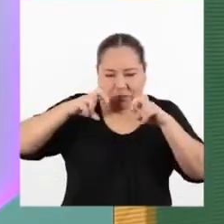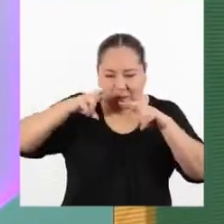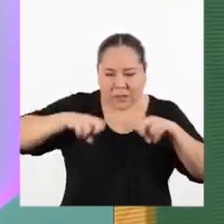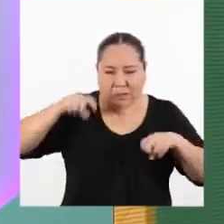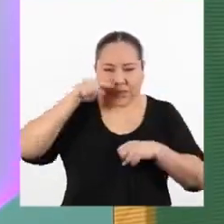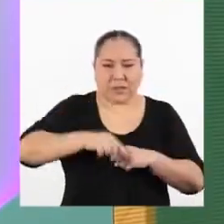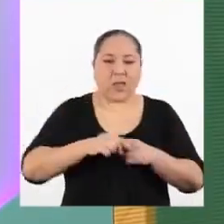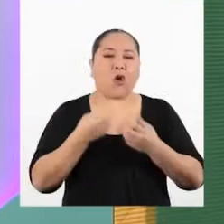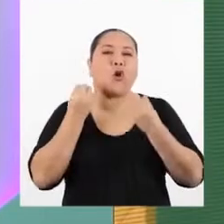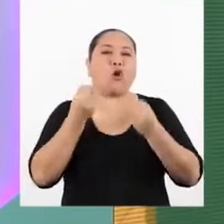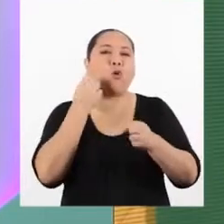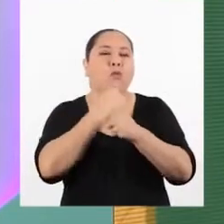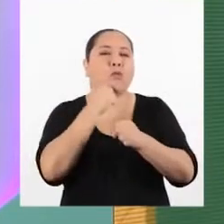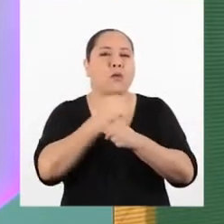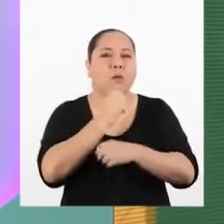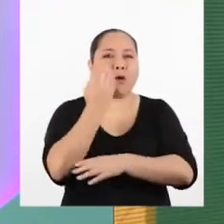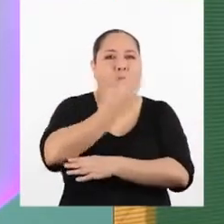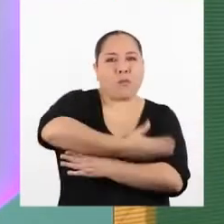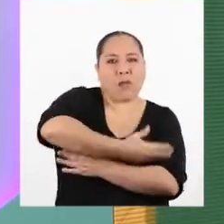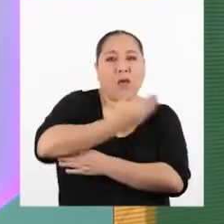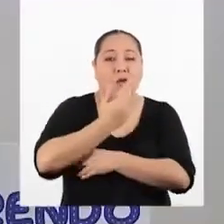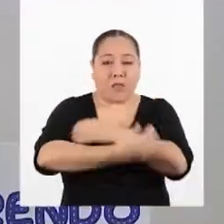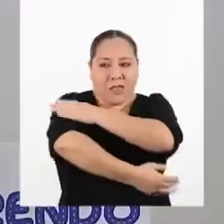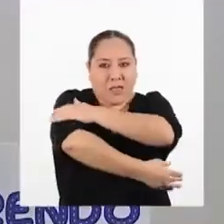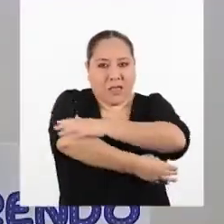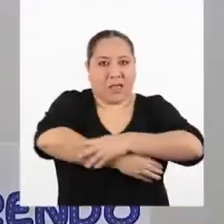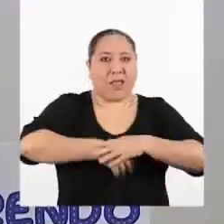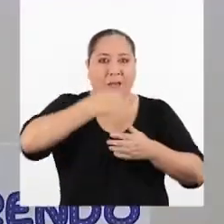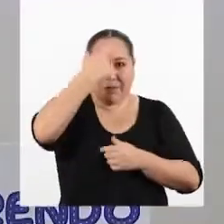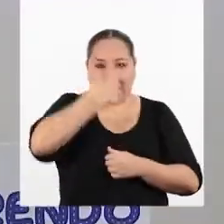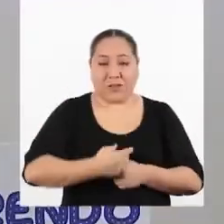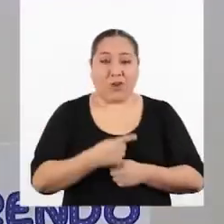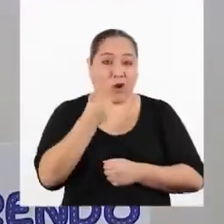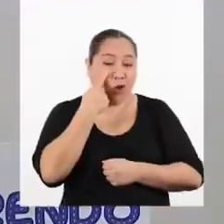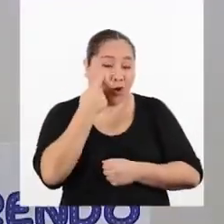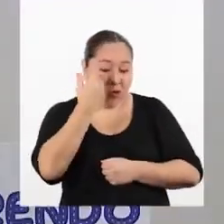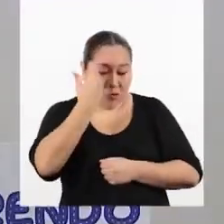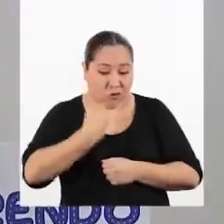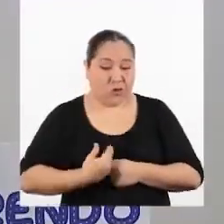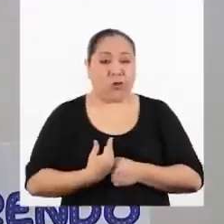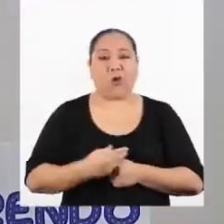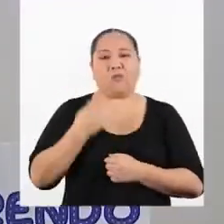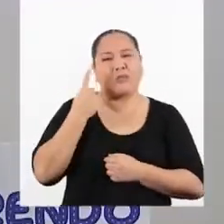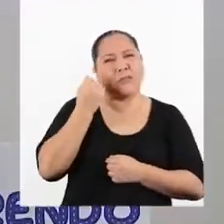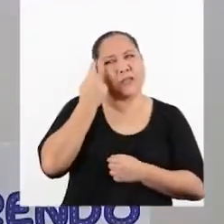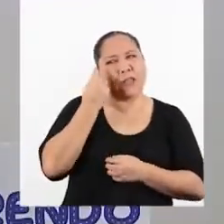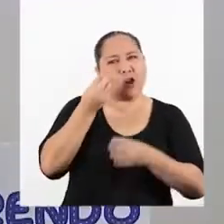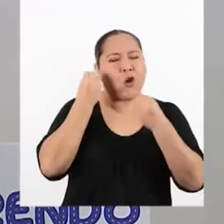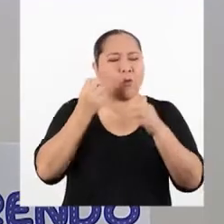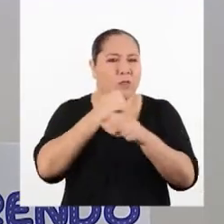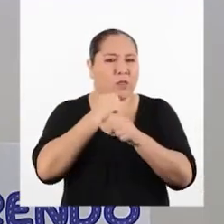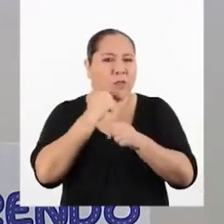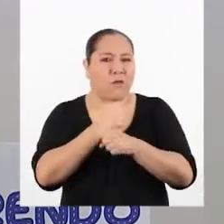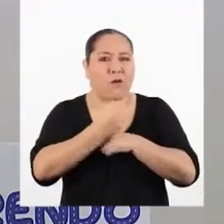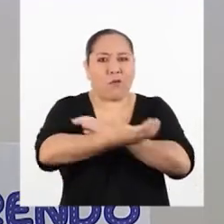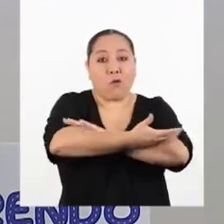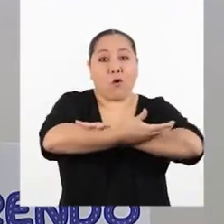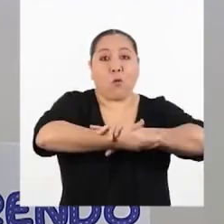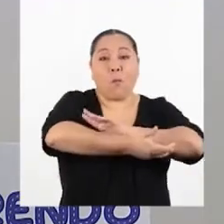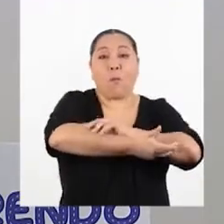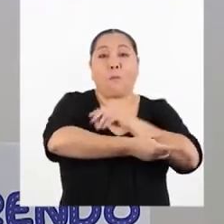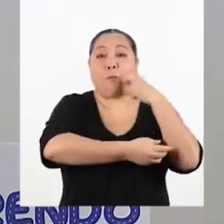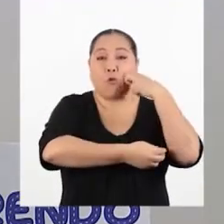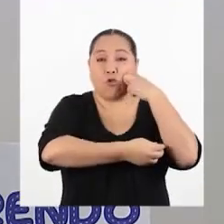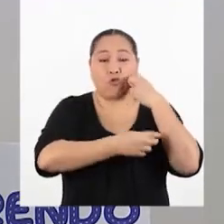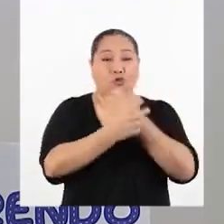sobre la mecánica del brazo humano. Conociéndonos, podemos comprender cómo funciona el sistema músculo-esquelético del